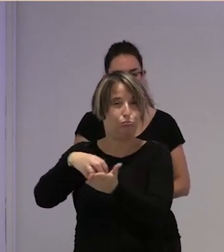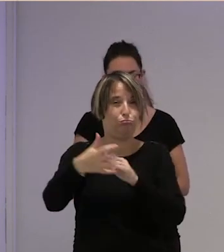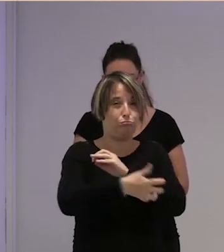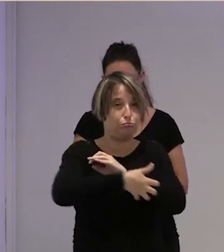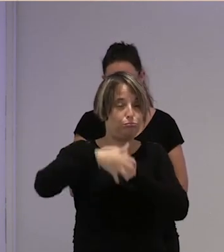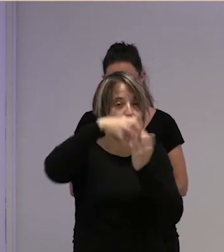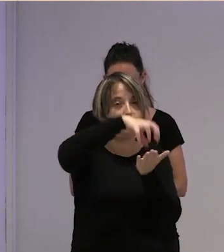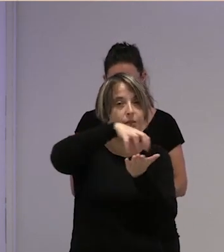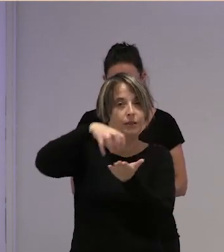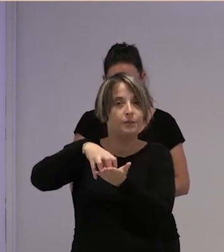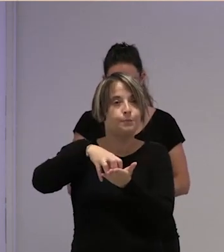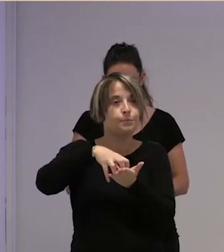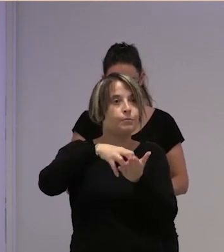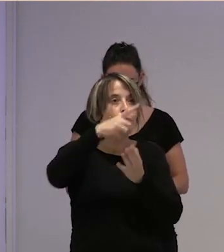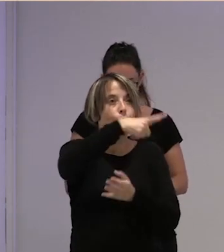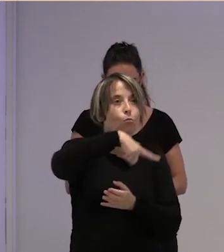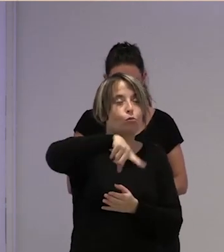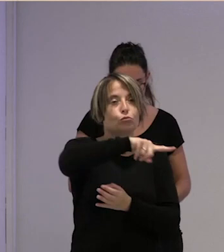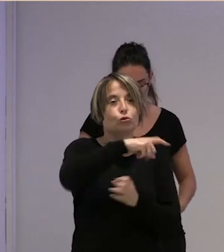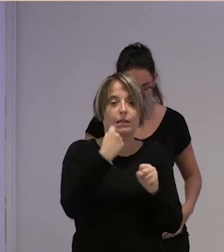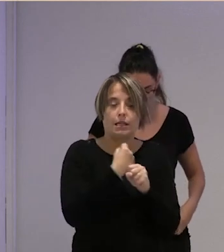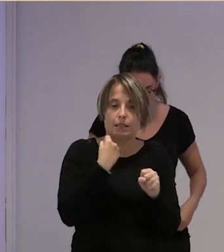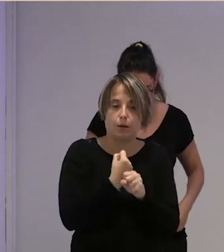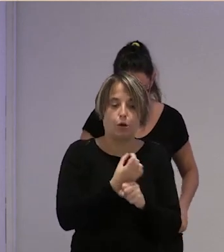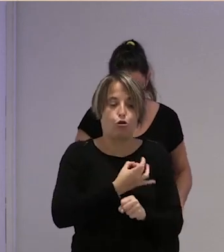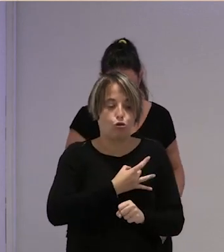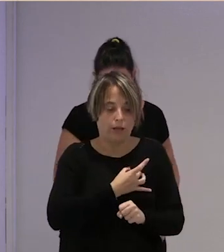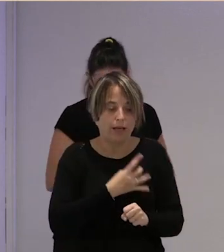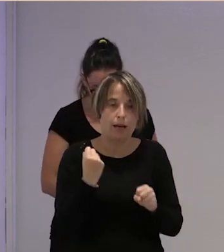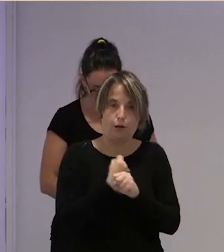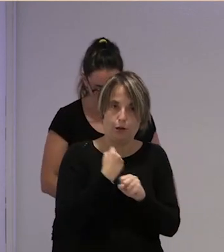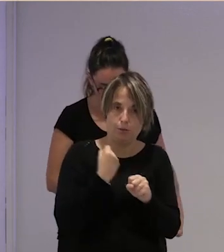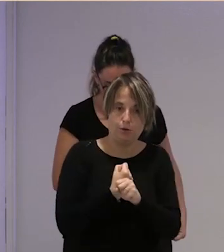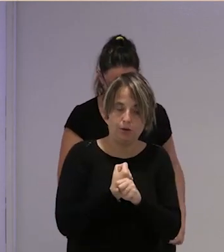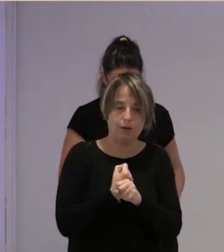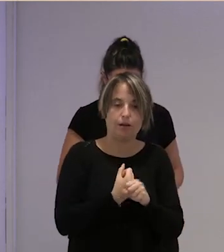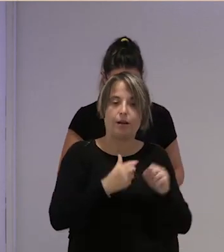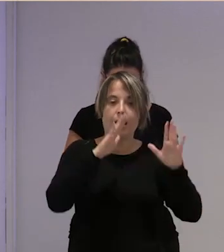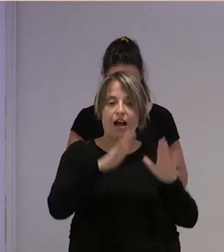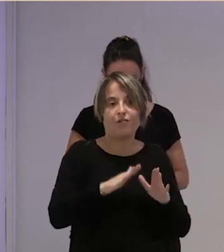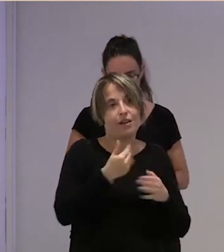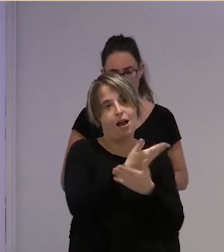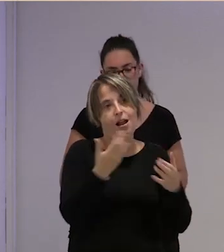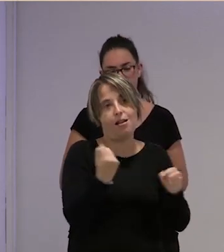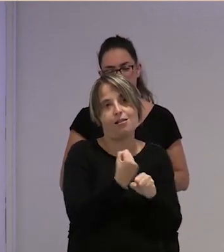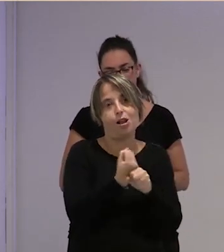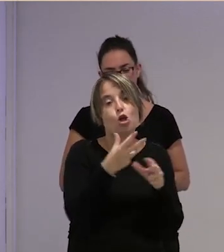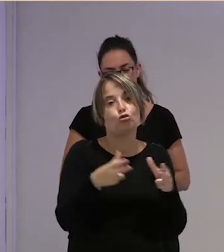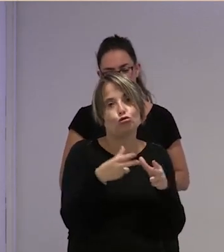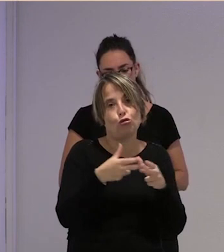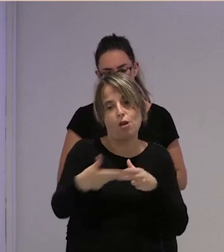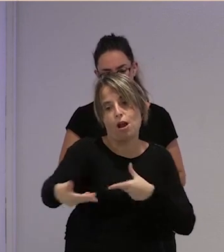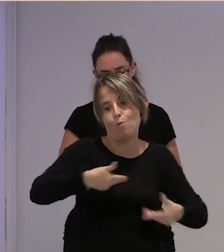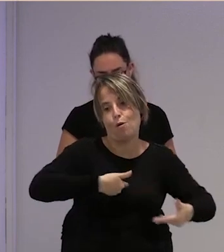vosotras hacéis una labor sindical laboral pero al final se termina haciendo una labor social y atendiendo demandas